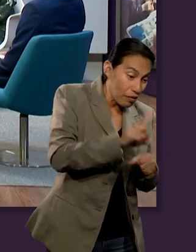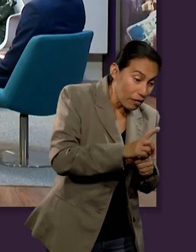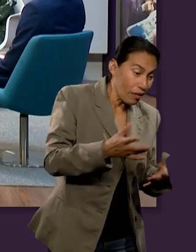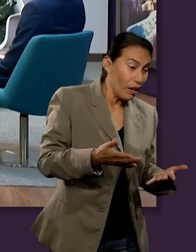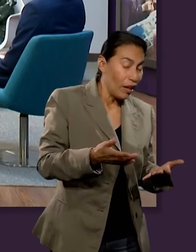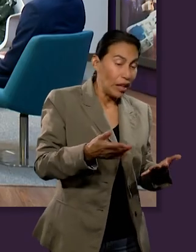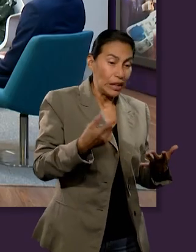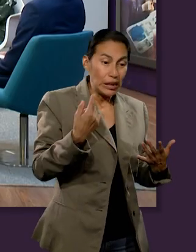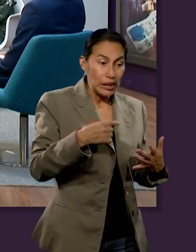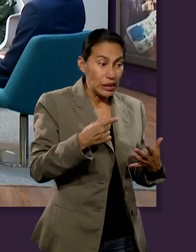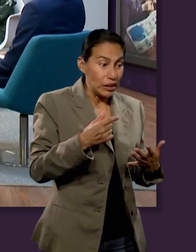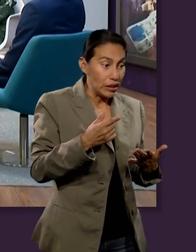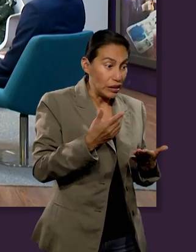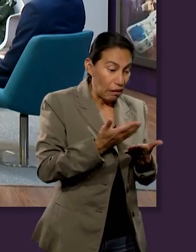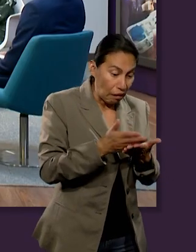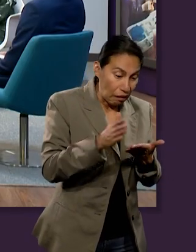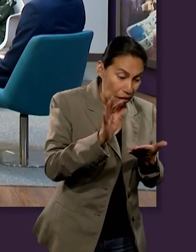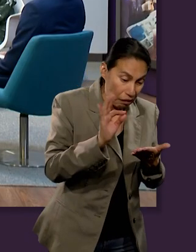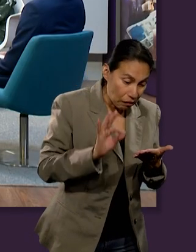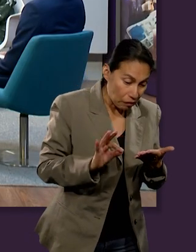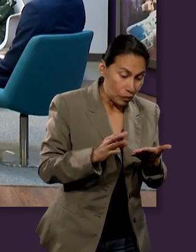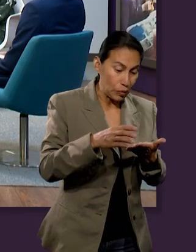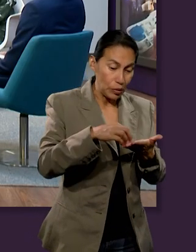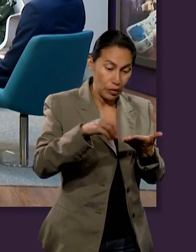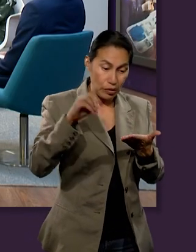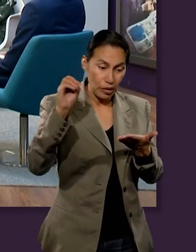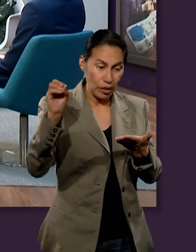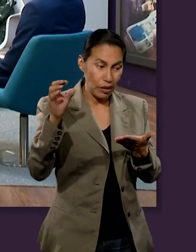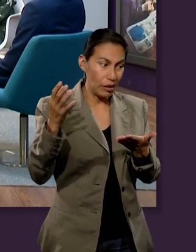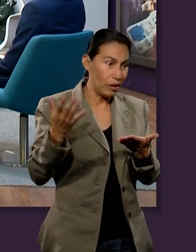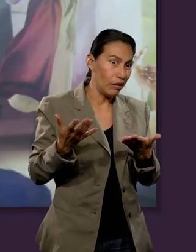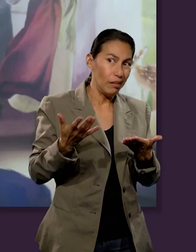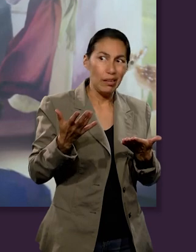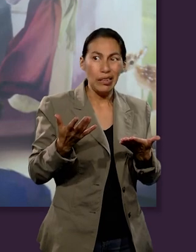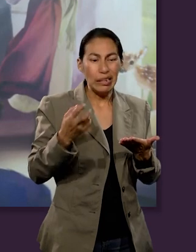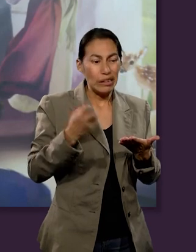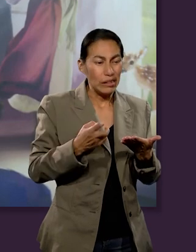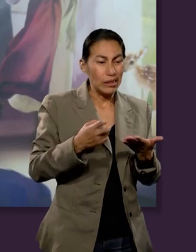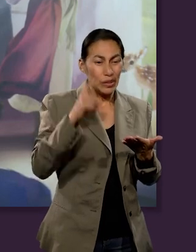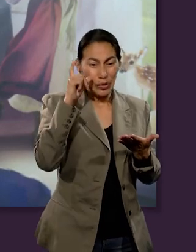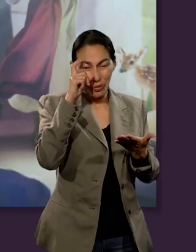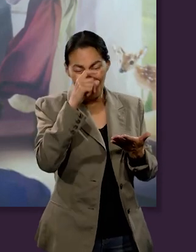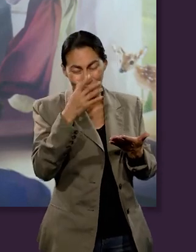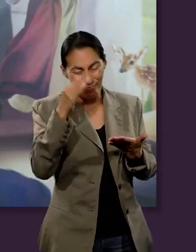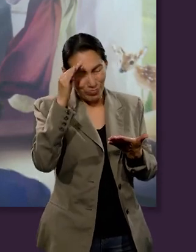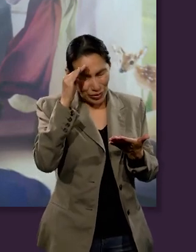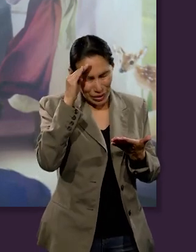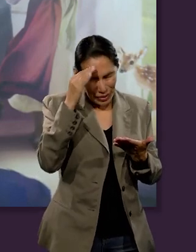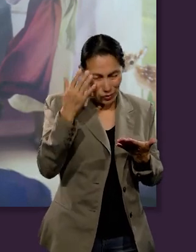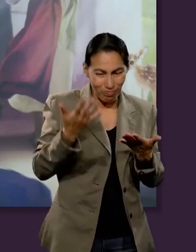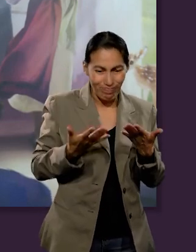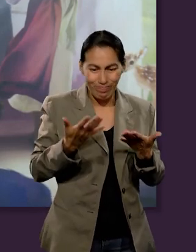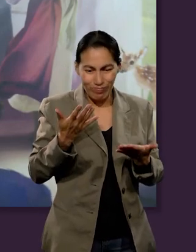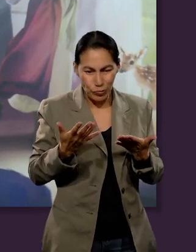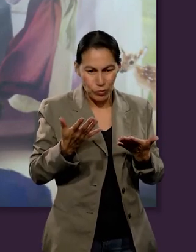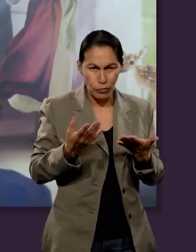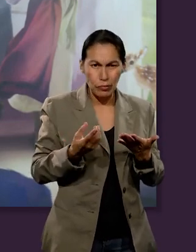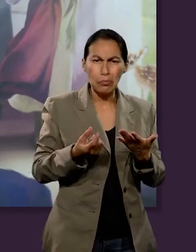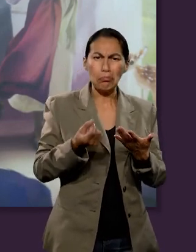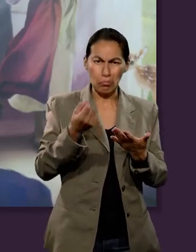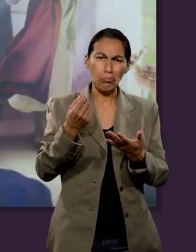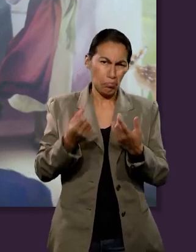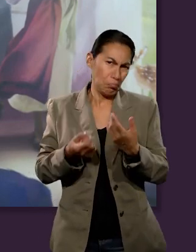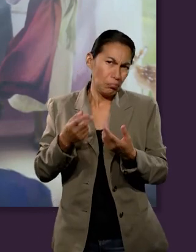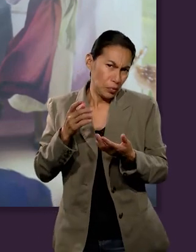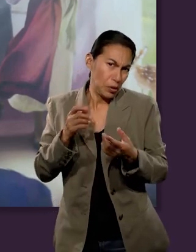tenemos que pensar en dar una parte, devolver el diezmo y comienza el dilema. Y puede que la mayoría de nosotros